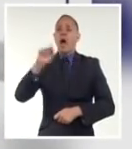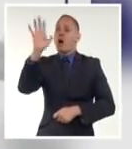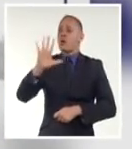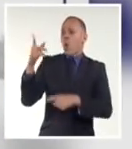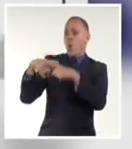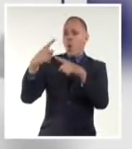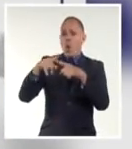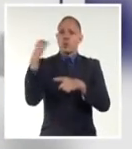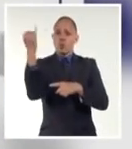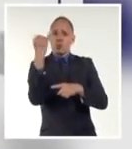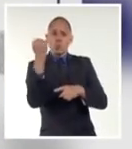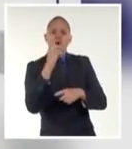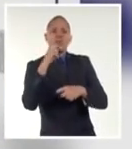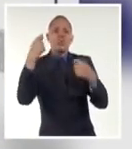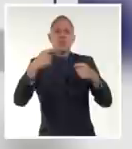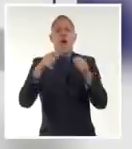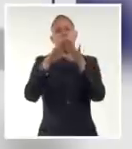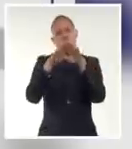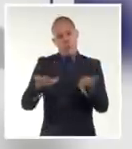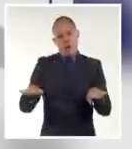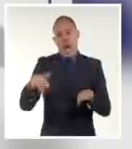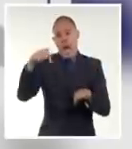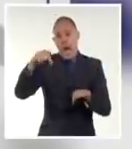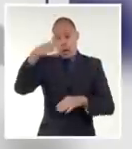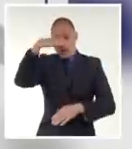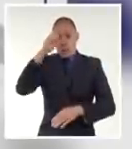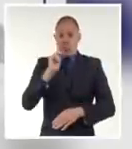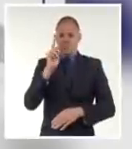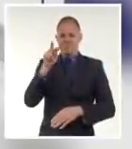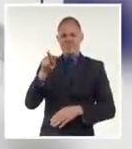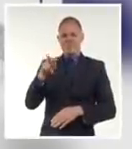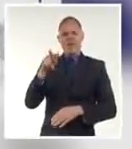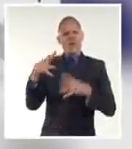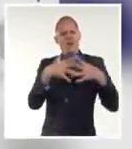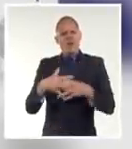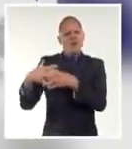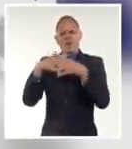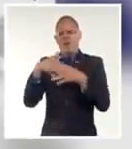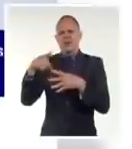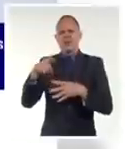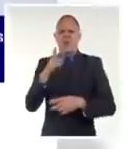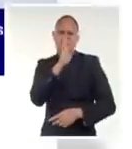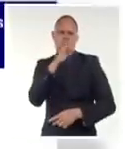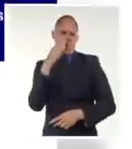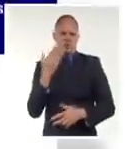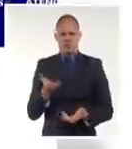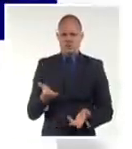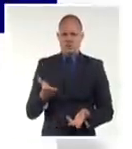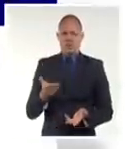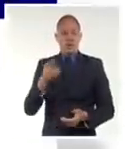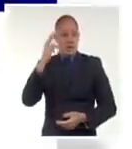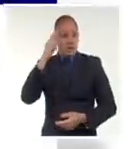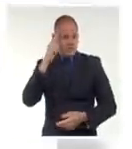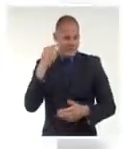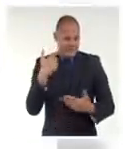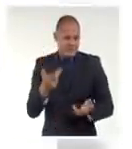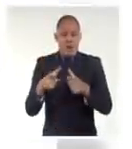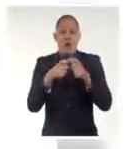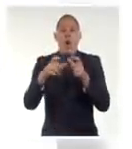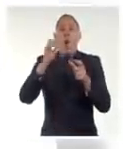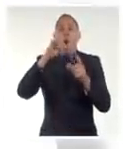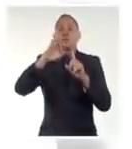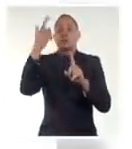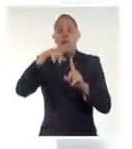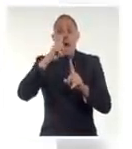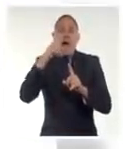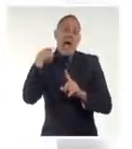internacional. Cuba rechaza la hipocresía y el doble rasero. Debe recordarse que Estados Unidos y la OTAN en